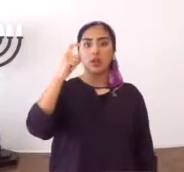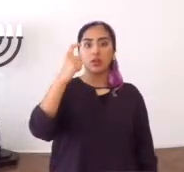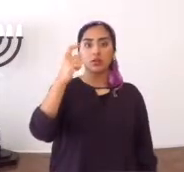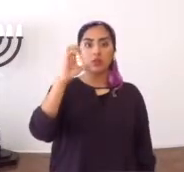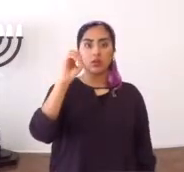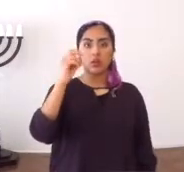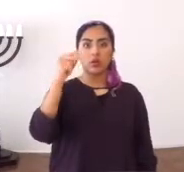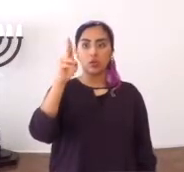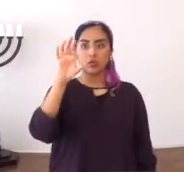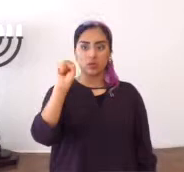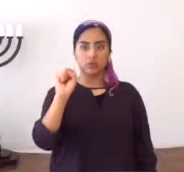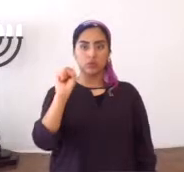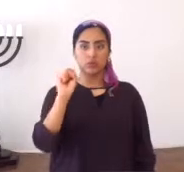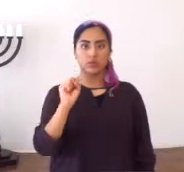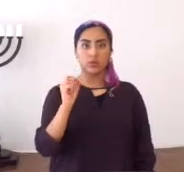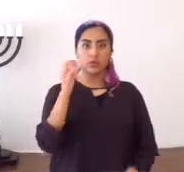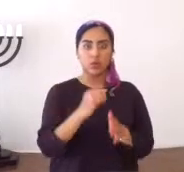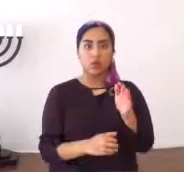Éxodo,